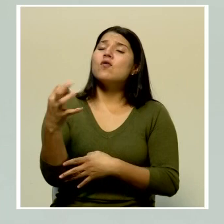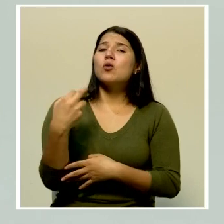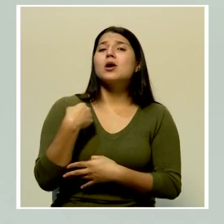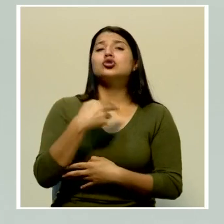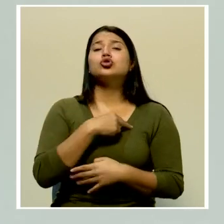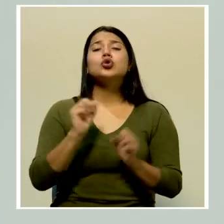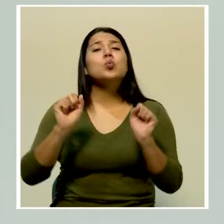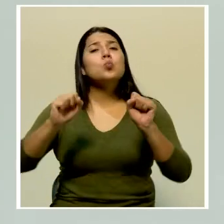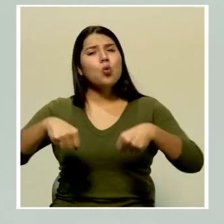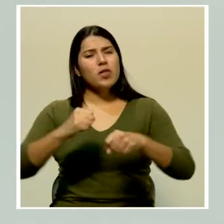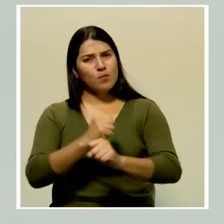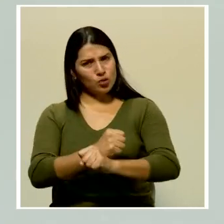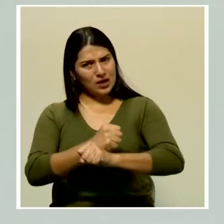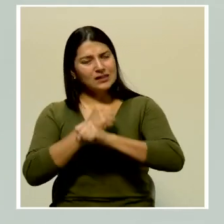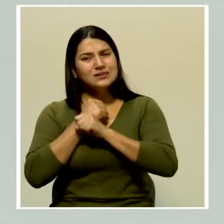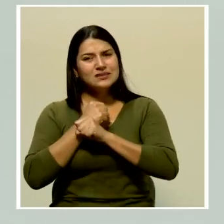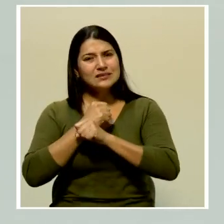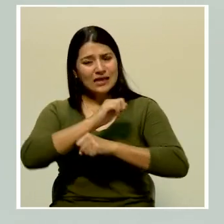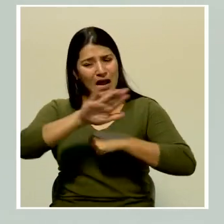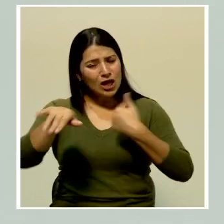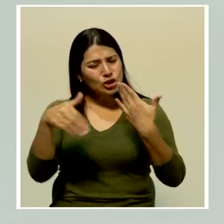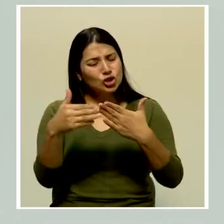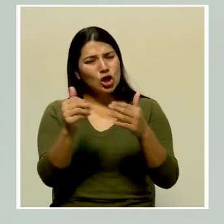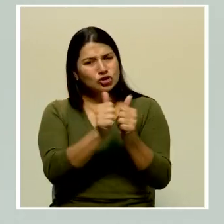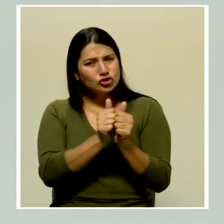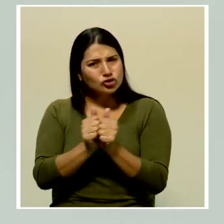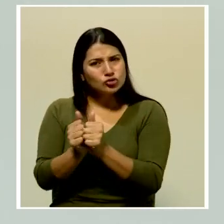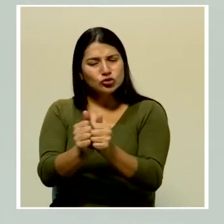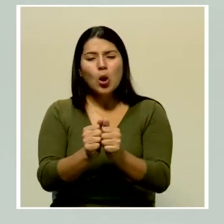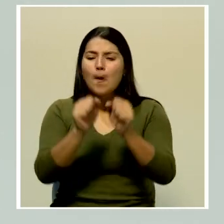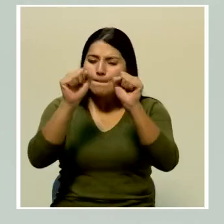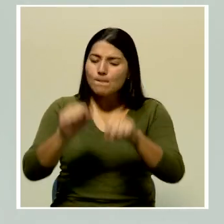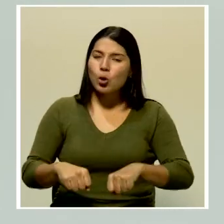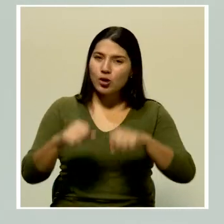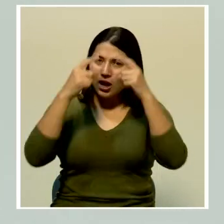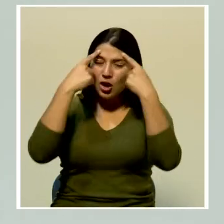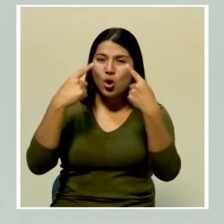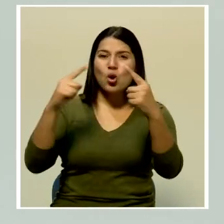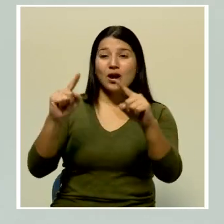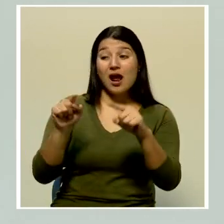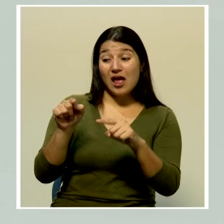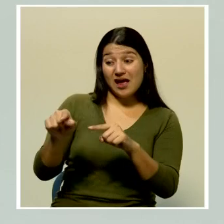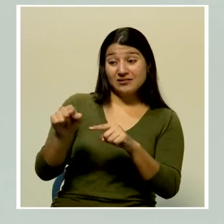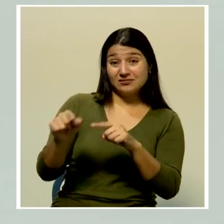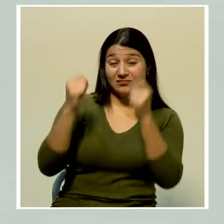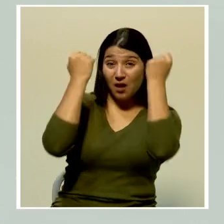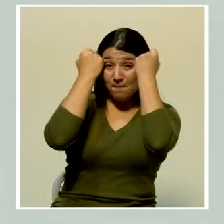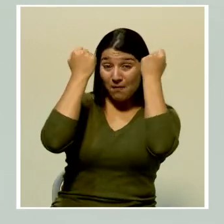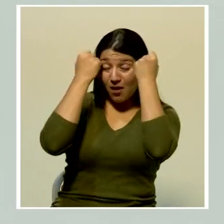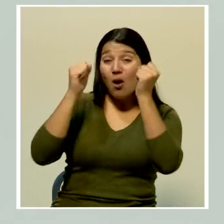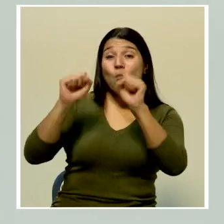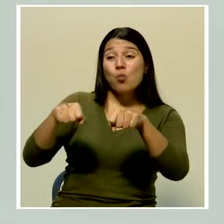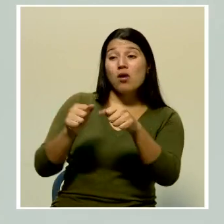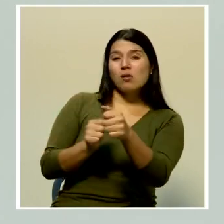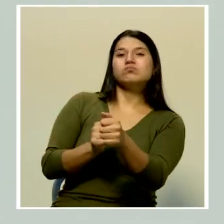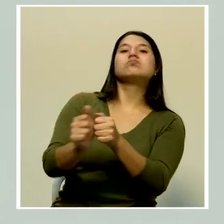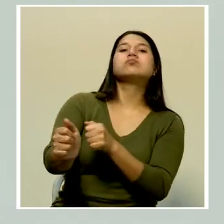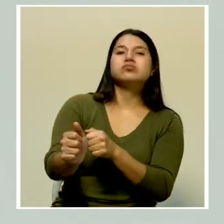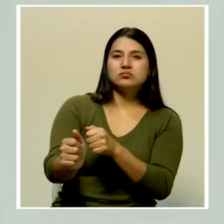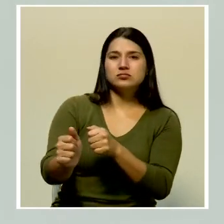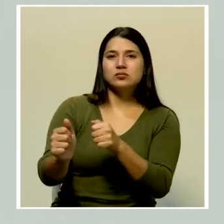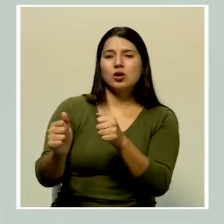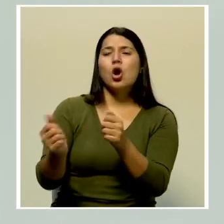en una forma colectiva, realmente lograr que el distrito salga de esta alerta naranja otra vez